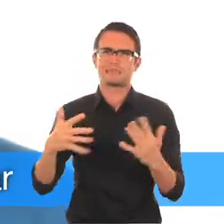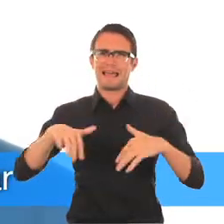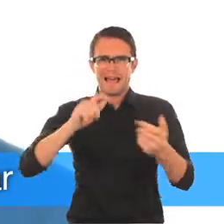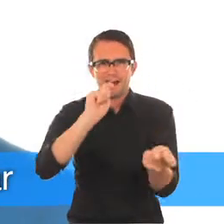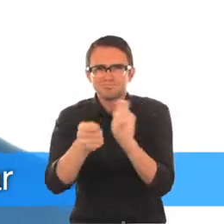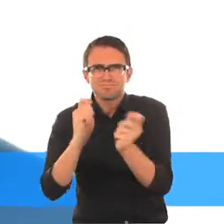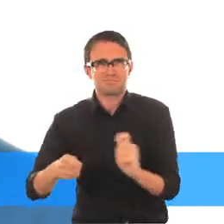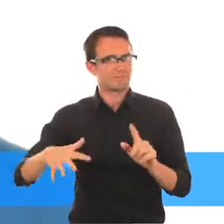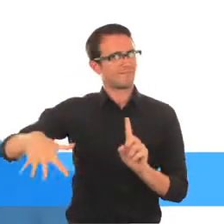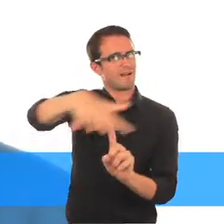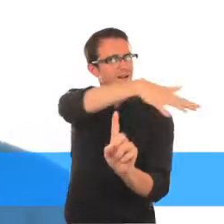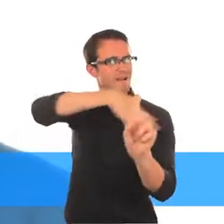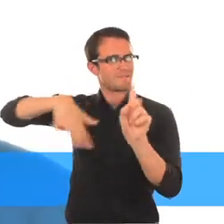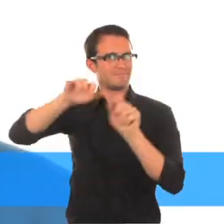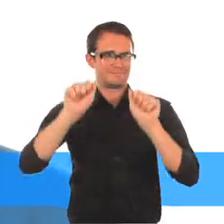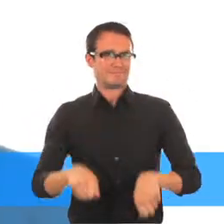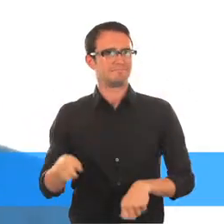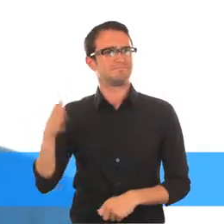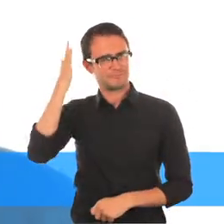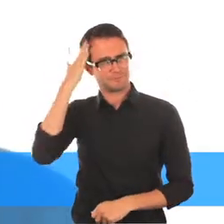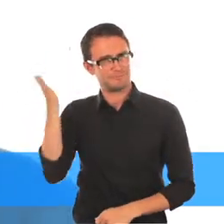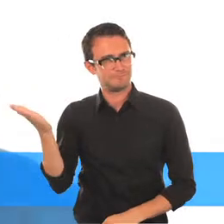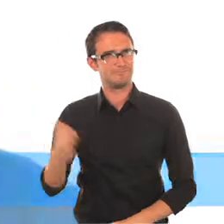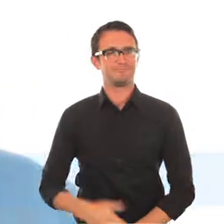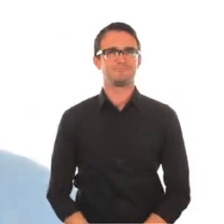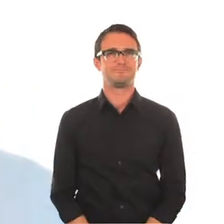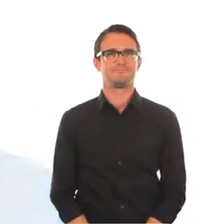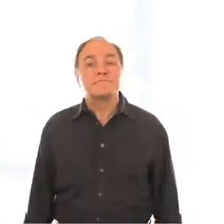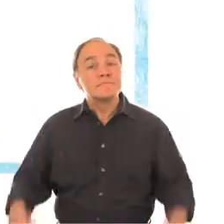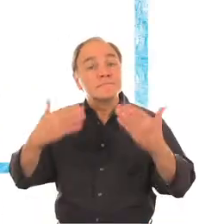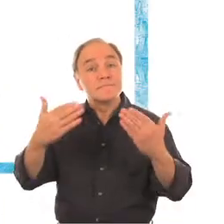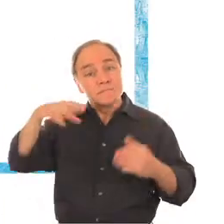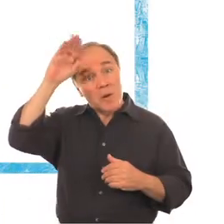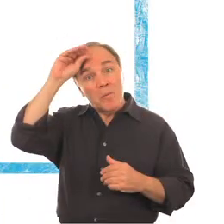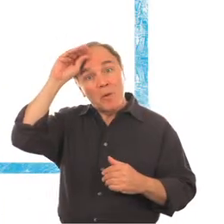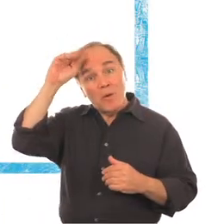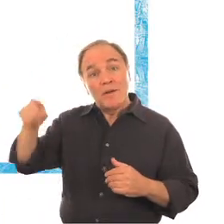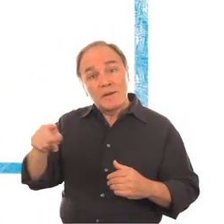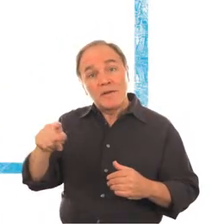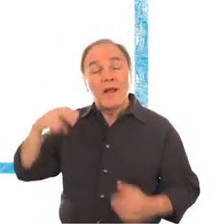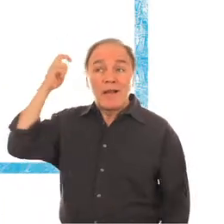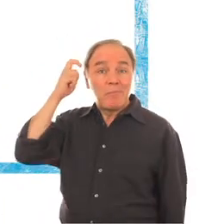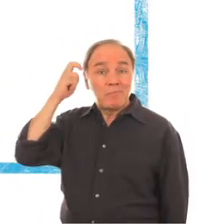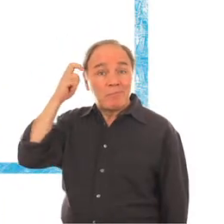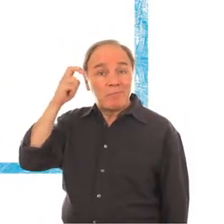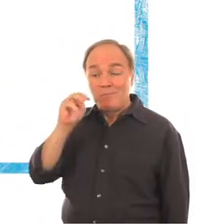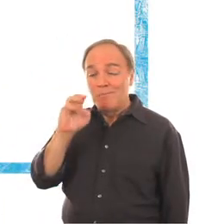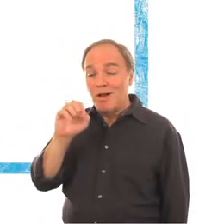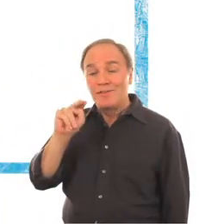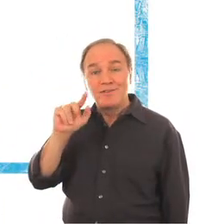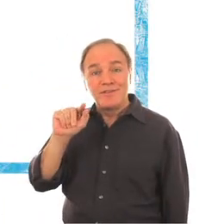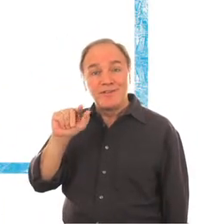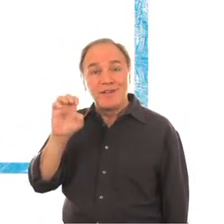de lenguaje utilizar y cómo adaptar un ambiente Ellas sabrán lo que se necesita Una perspectiva desde Montenegro